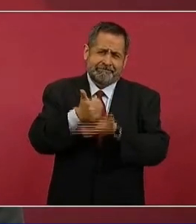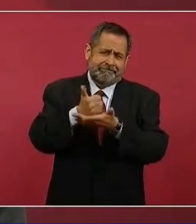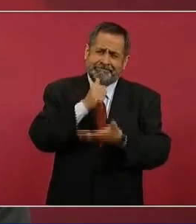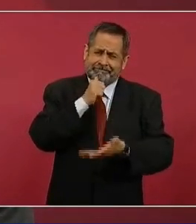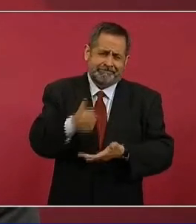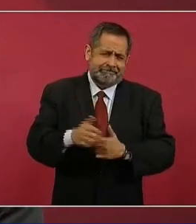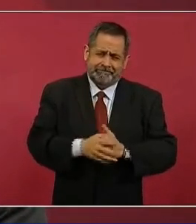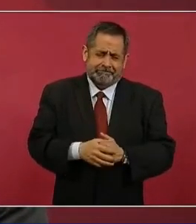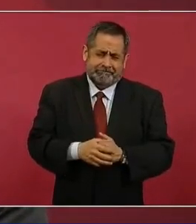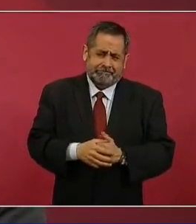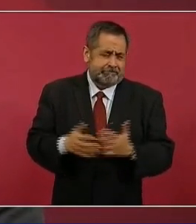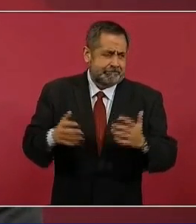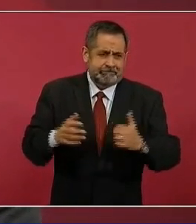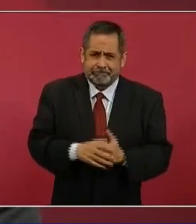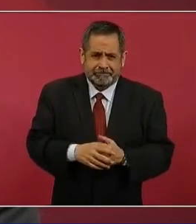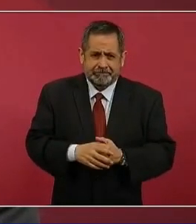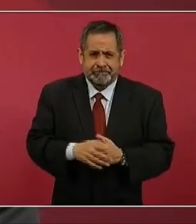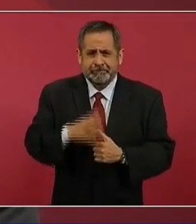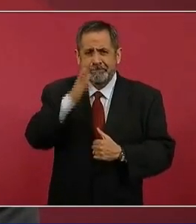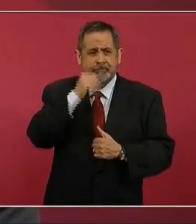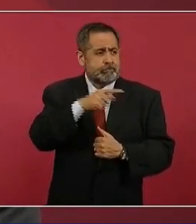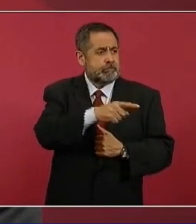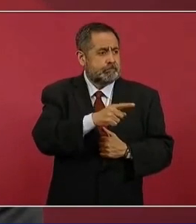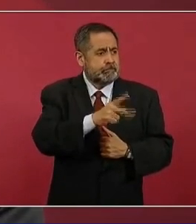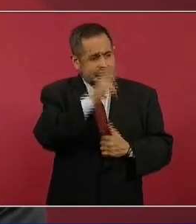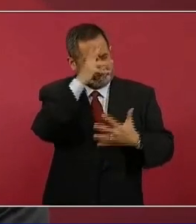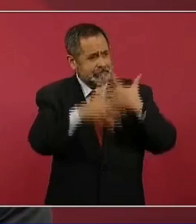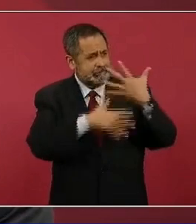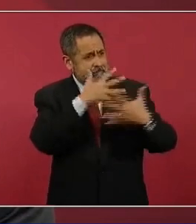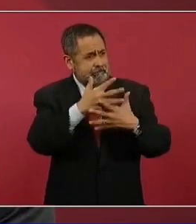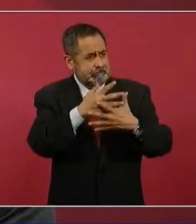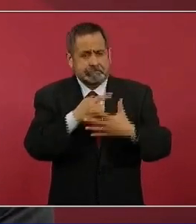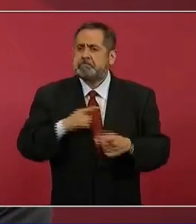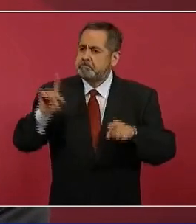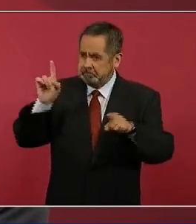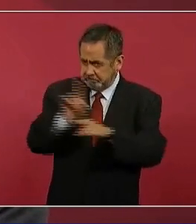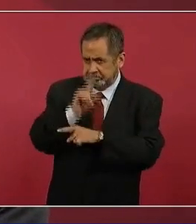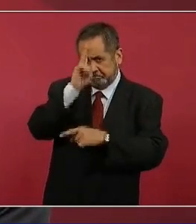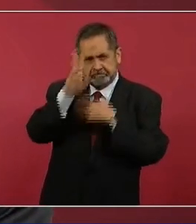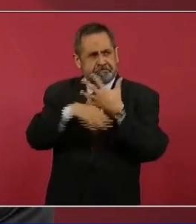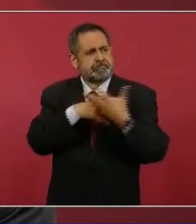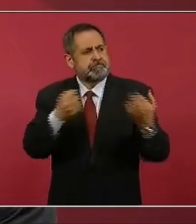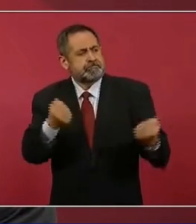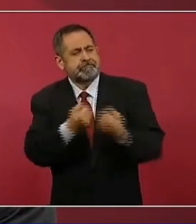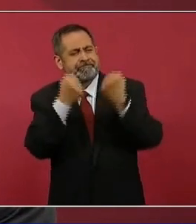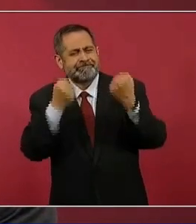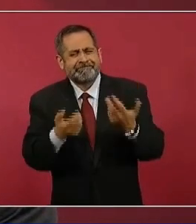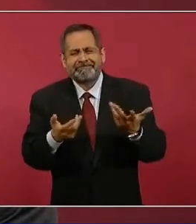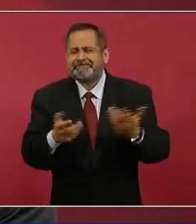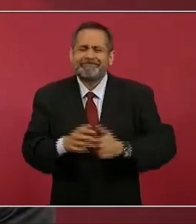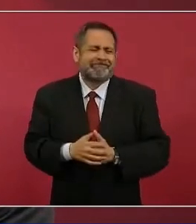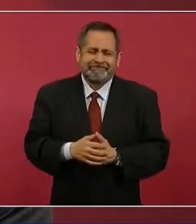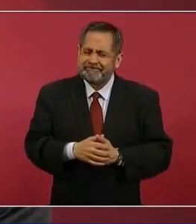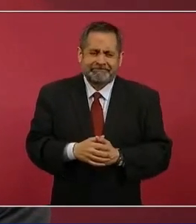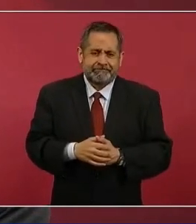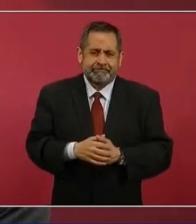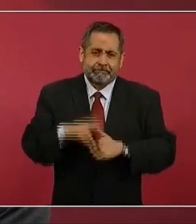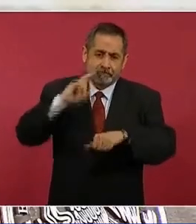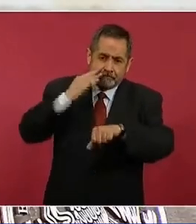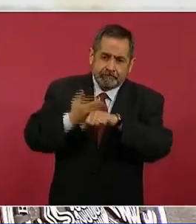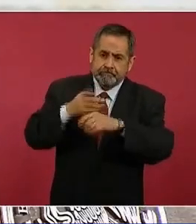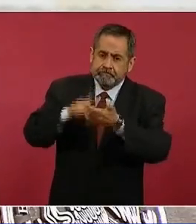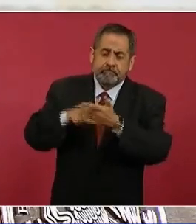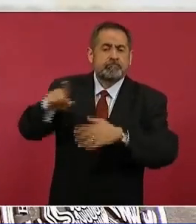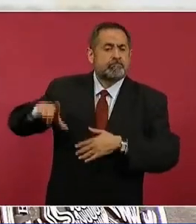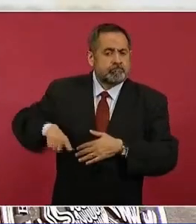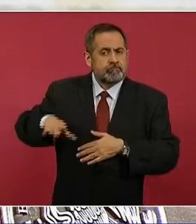no se puede enfrentar la violencia con la violencia. Además, esa es una responsabilidad del Estado